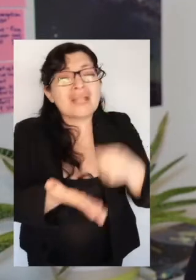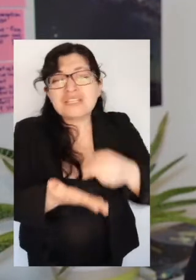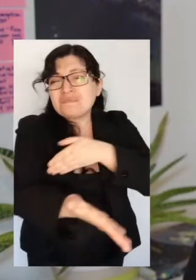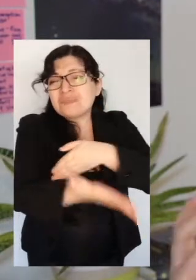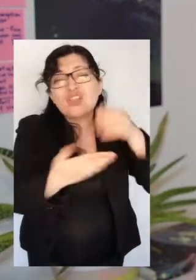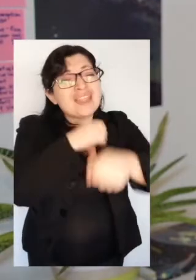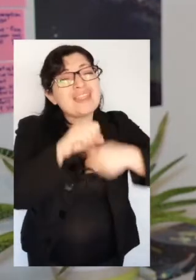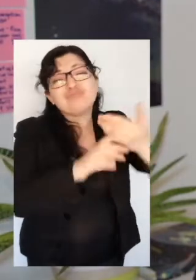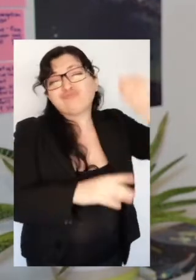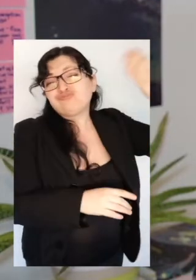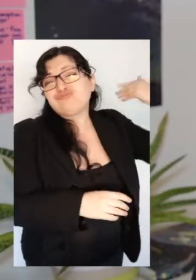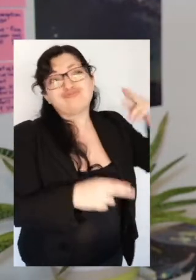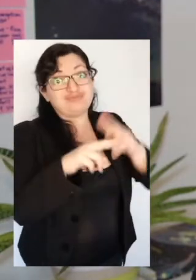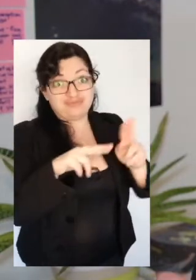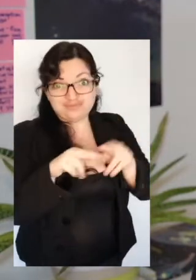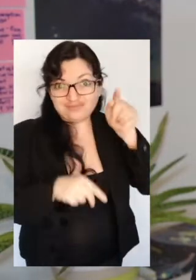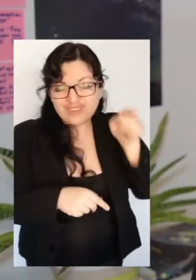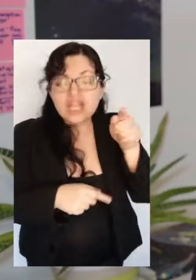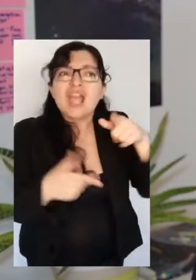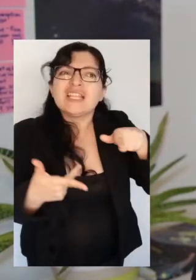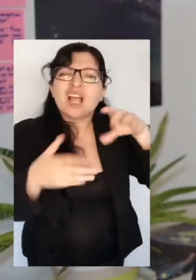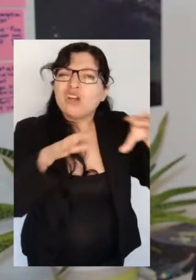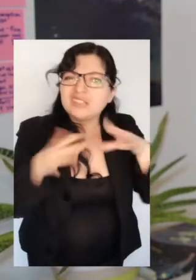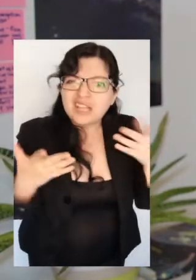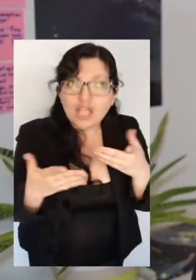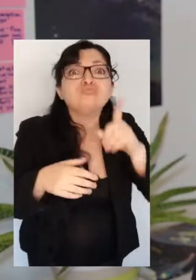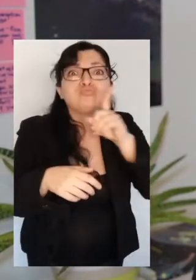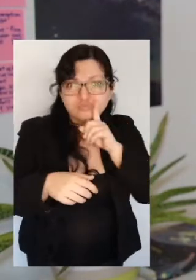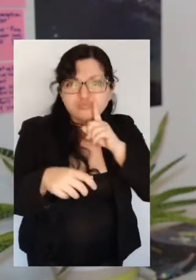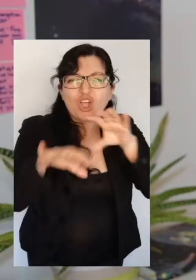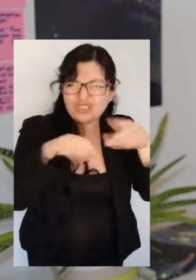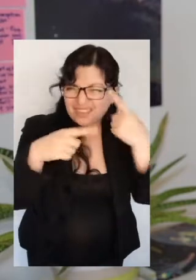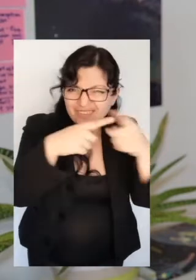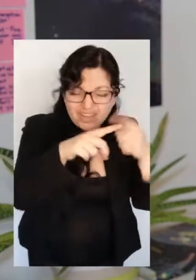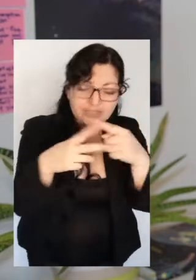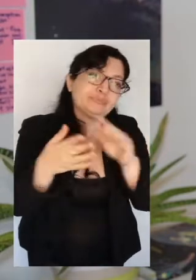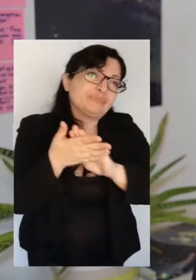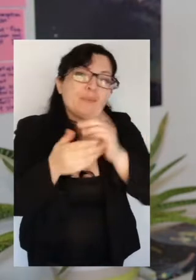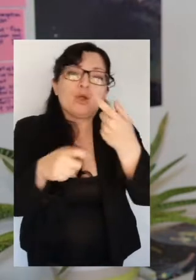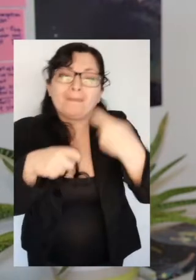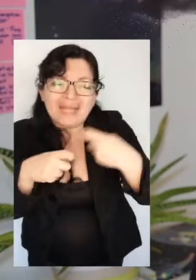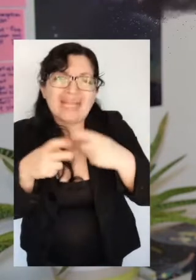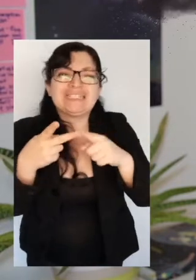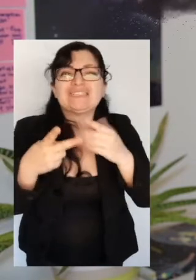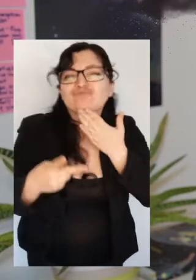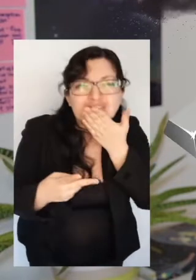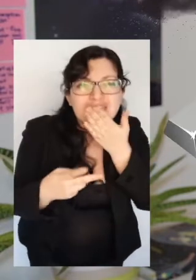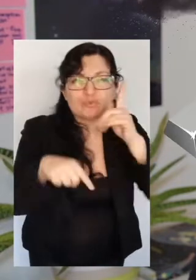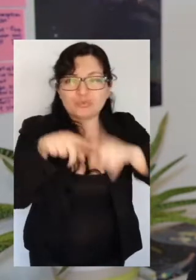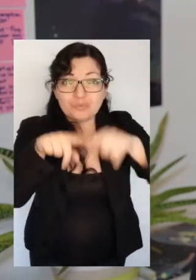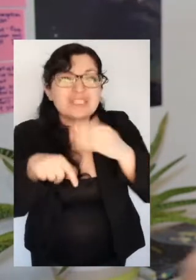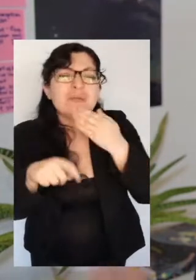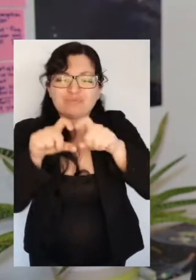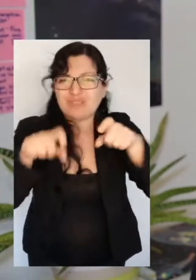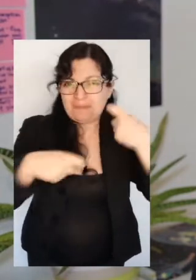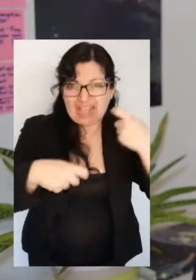atrás. Estos objetos están compuestos de diferentes elementos, como roca, hielo, polvo y metales.